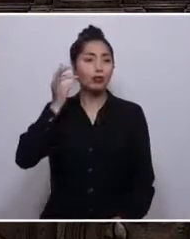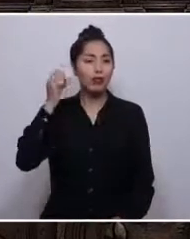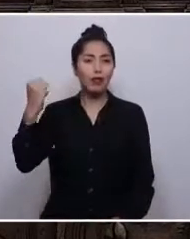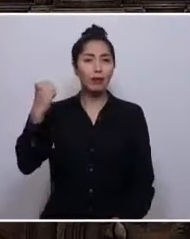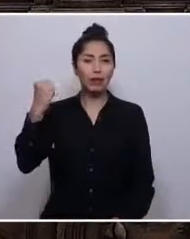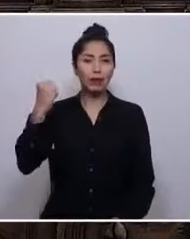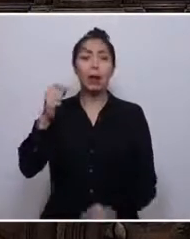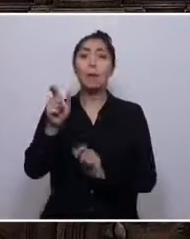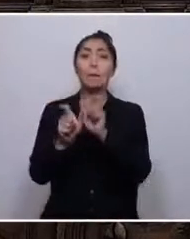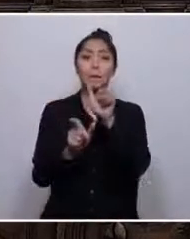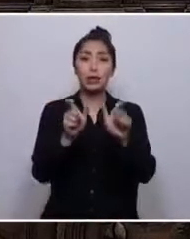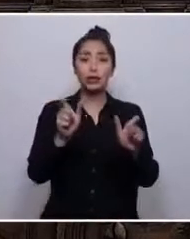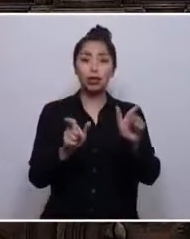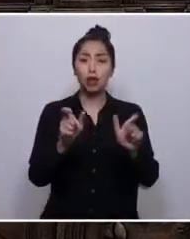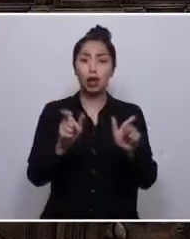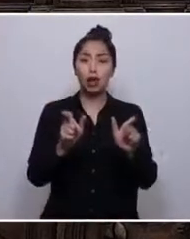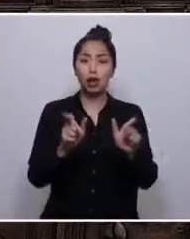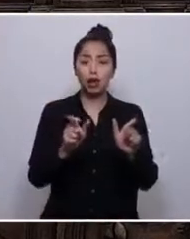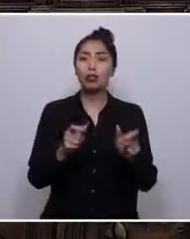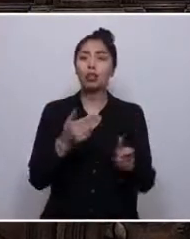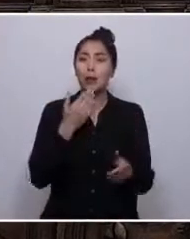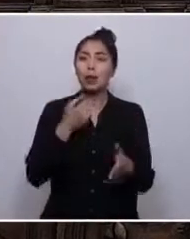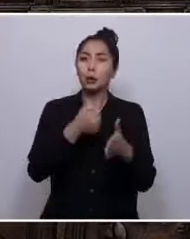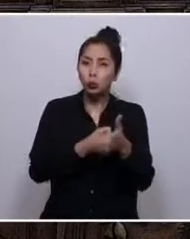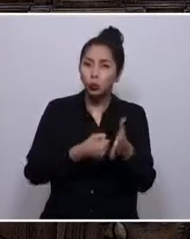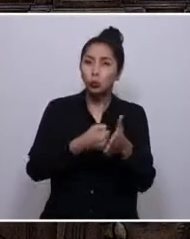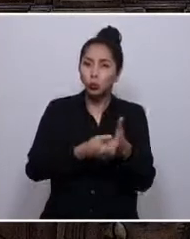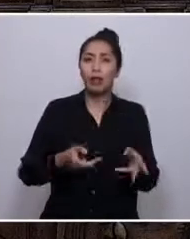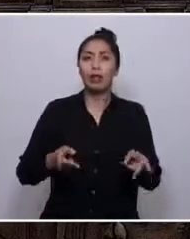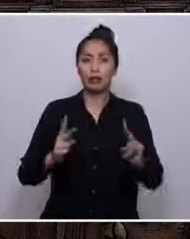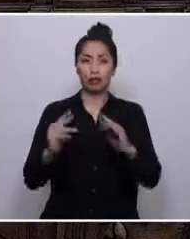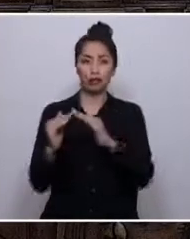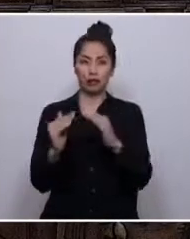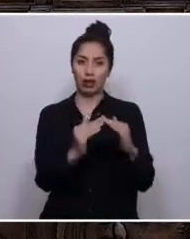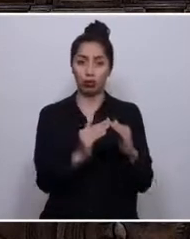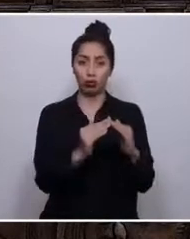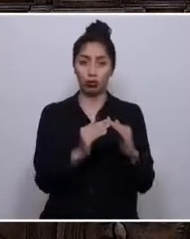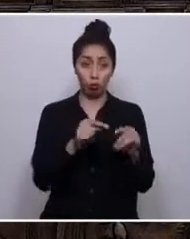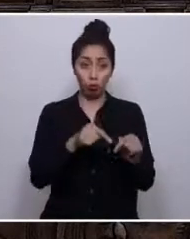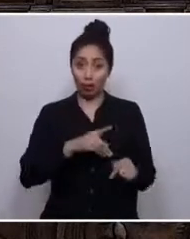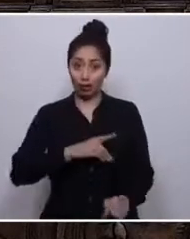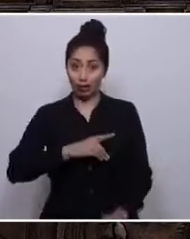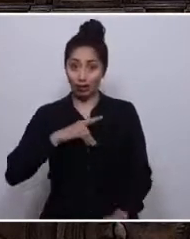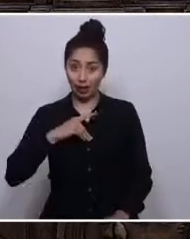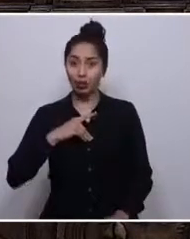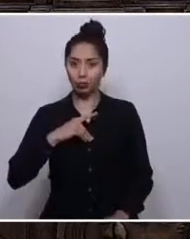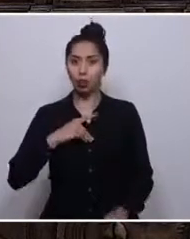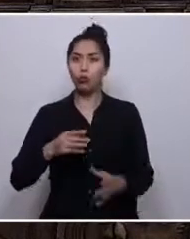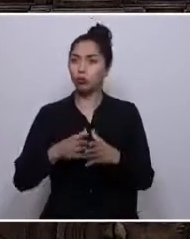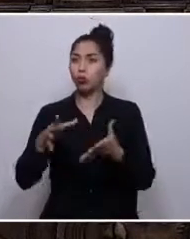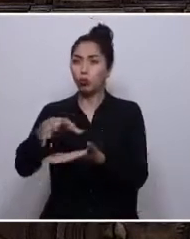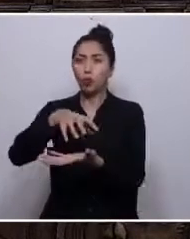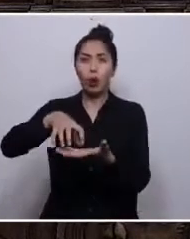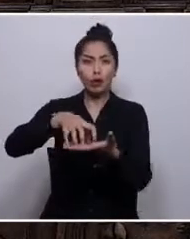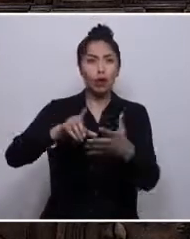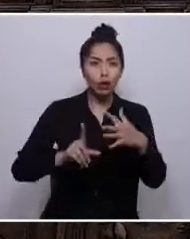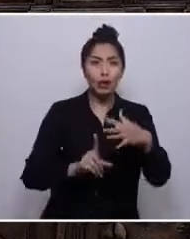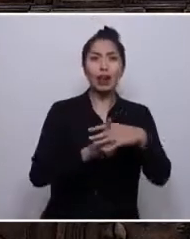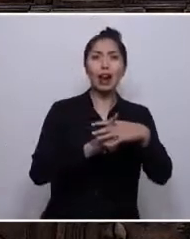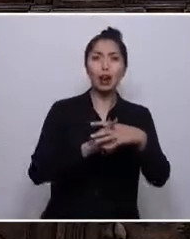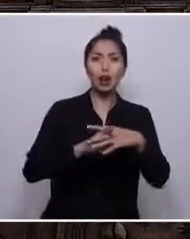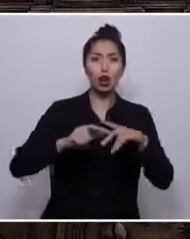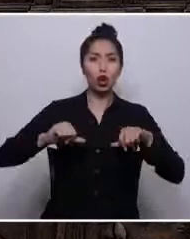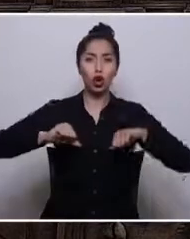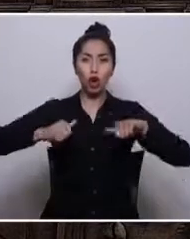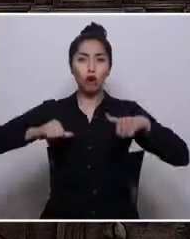conquistaban paso a paso su derecho a la vivienda. Por la dignidad se pronunciaron los pueblos originarios, la juventud popular y las y los